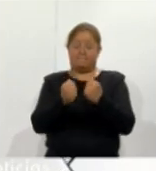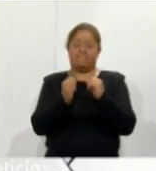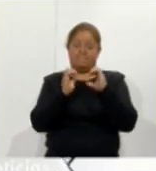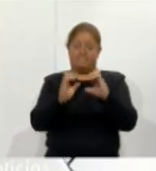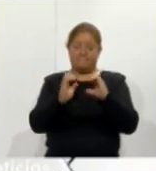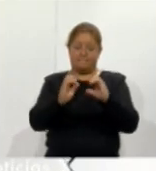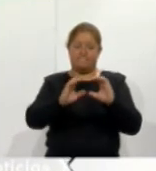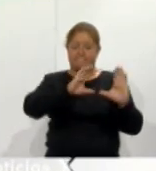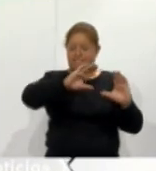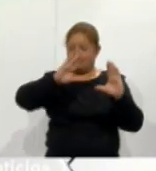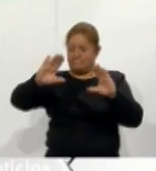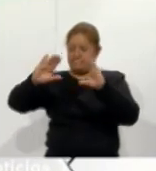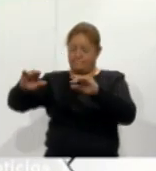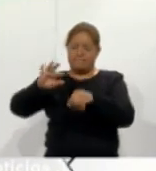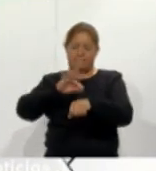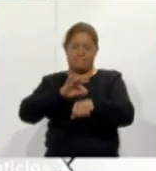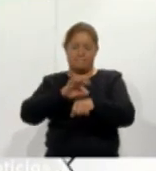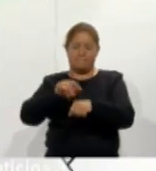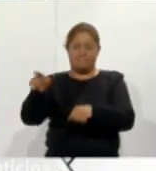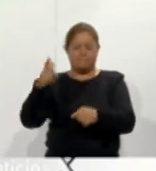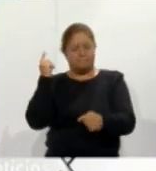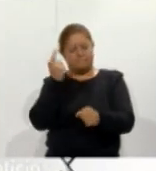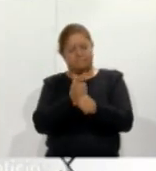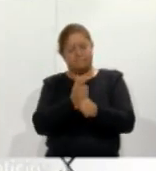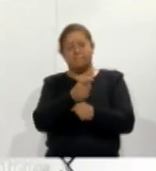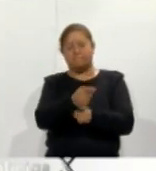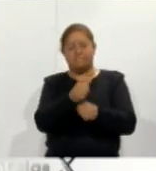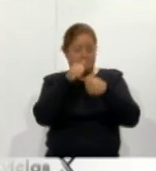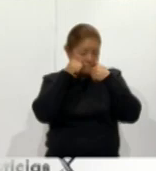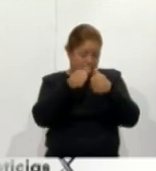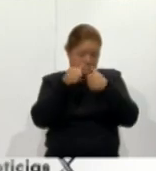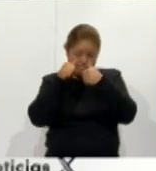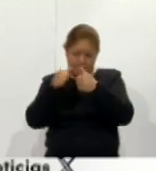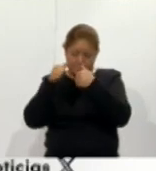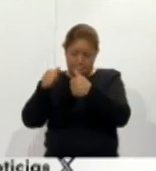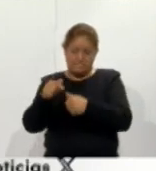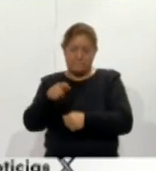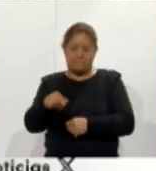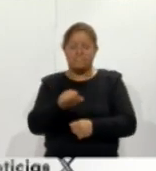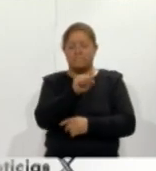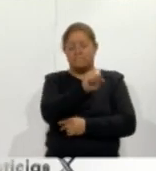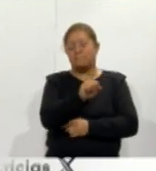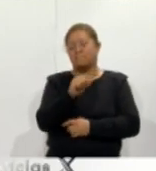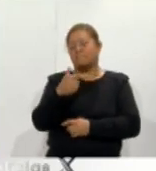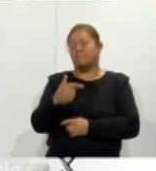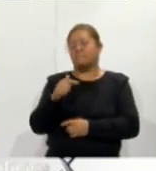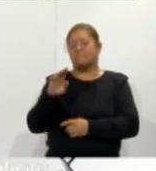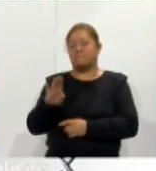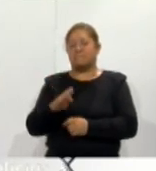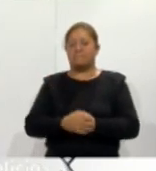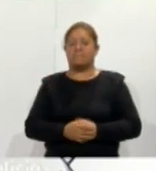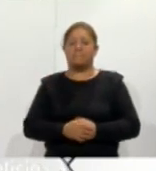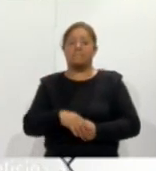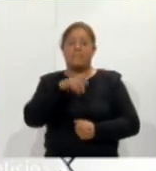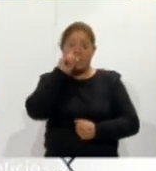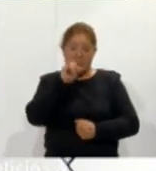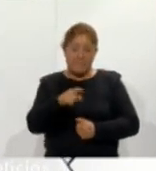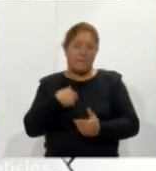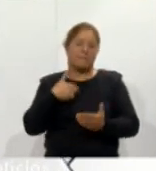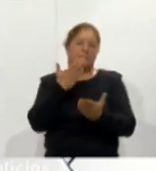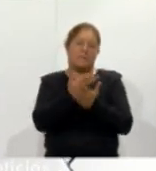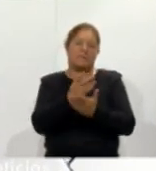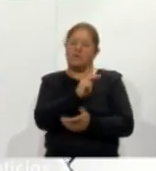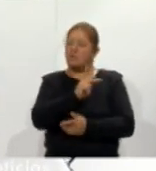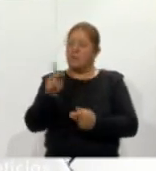capacitación del personal médico para identificar y atender los casos de síndrome de Guillain-Barré también solicitó a la